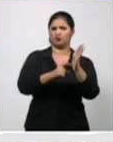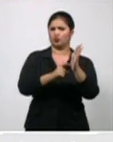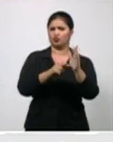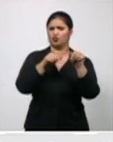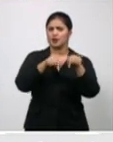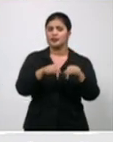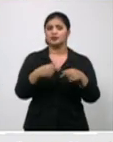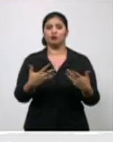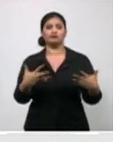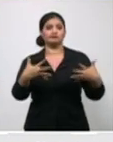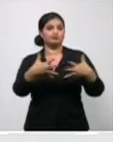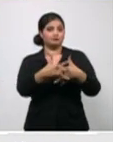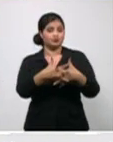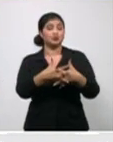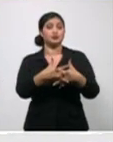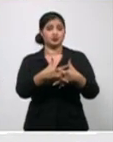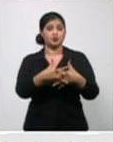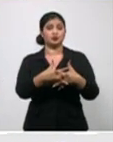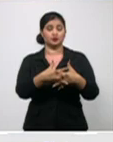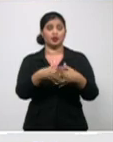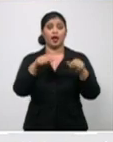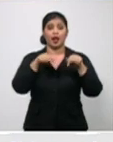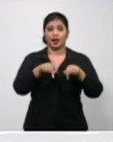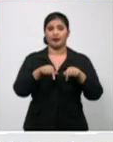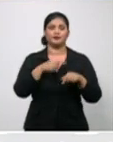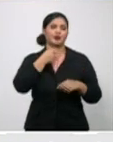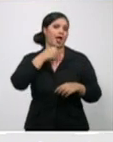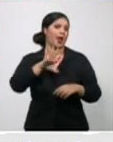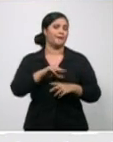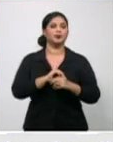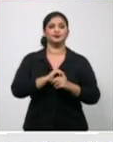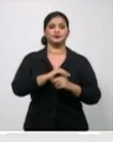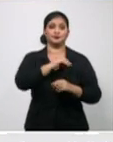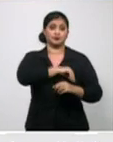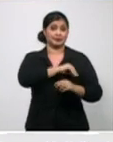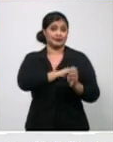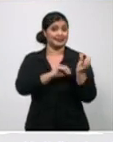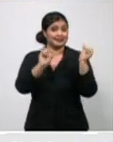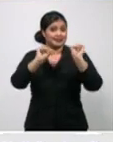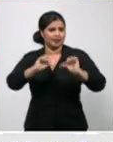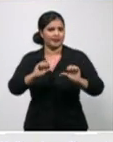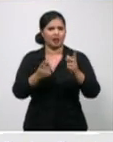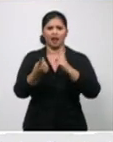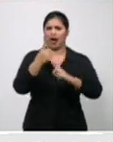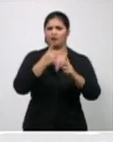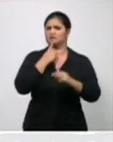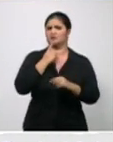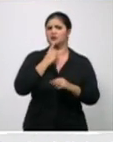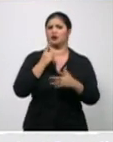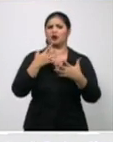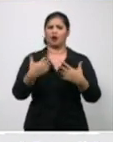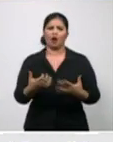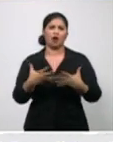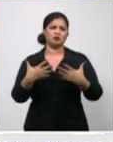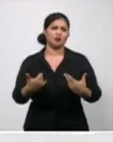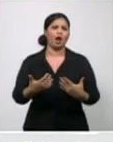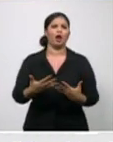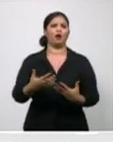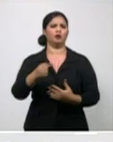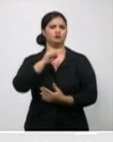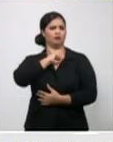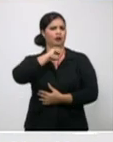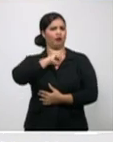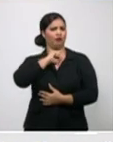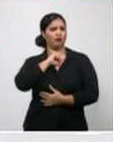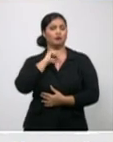acudir al médico de forma temprana, porque muchas veces, como hemos mencionado aquí, se